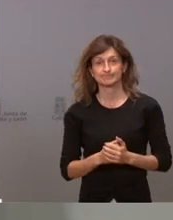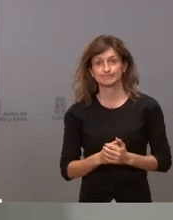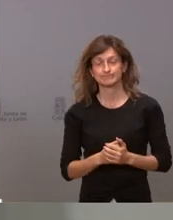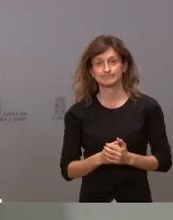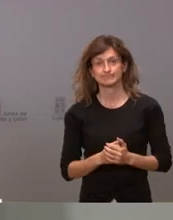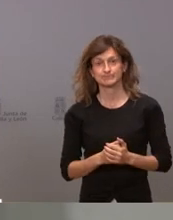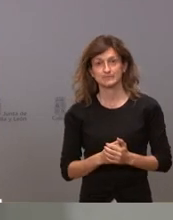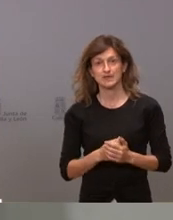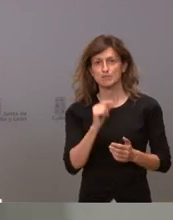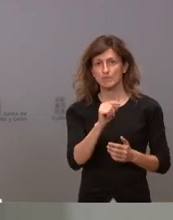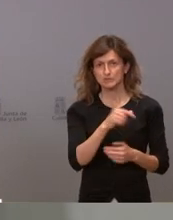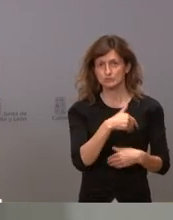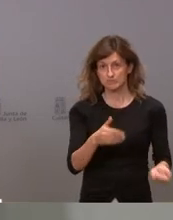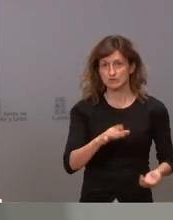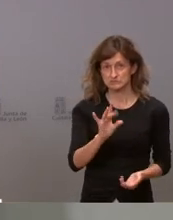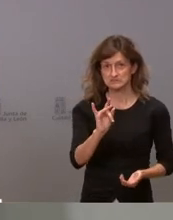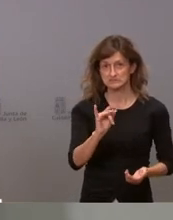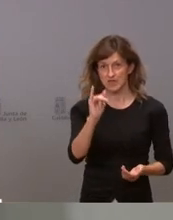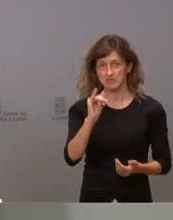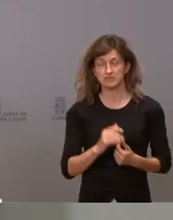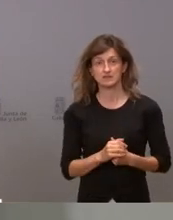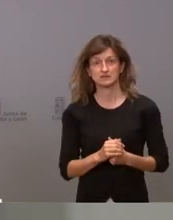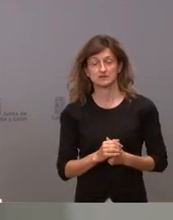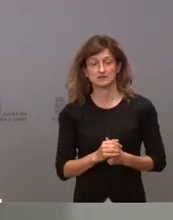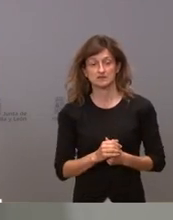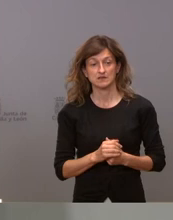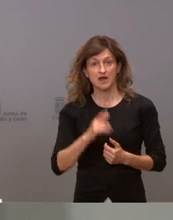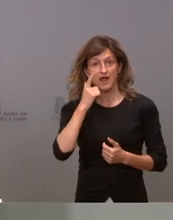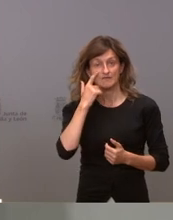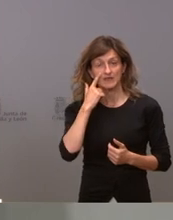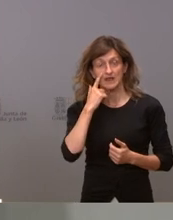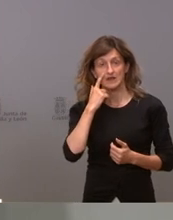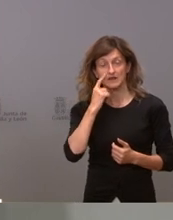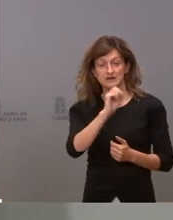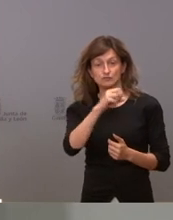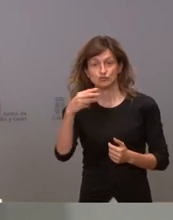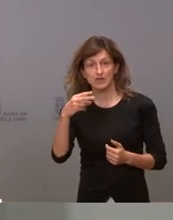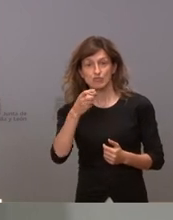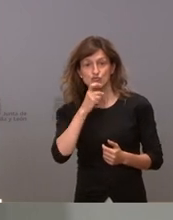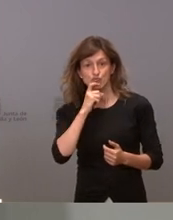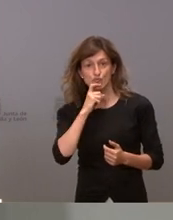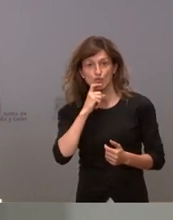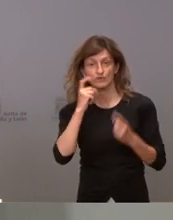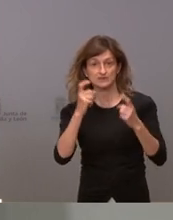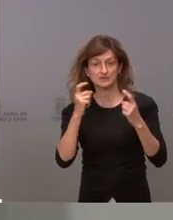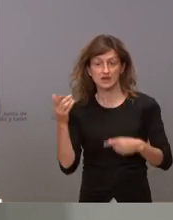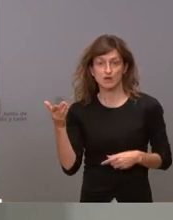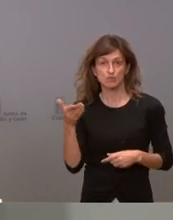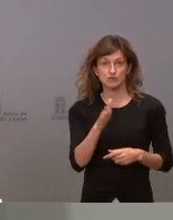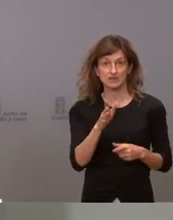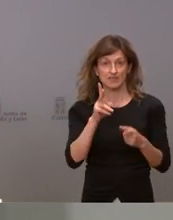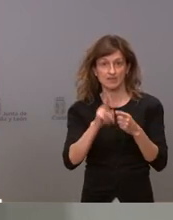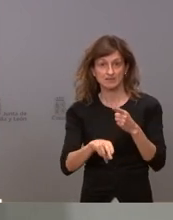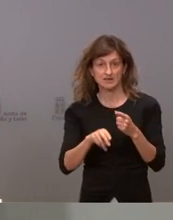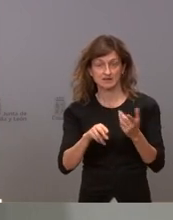¿tenemos momentos malos? sí ¿cómo vamos a medir al final el resultado de la crisis? pues con la mortalidad evitable a lo largo de toda la